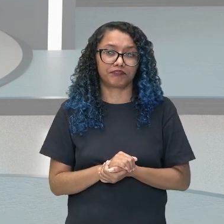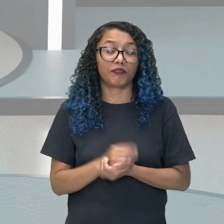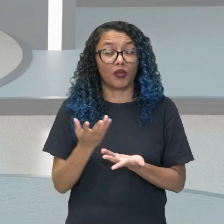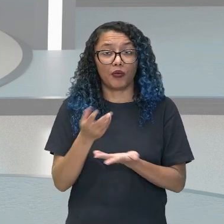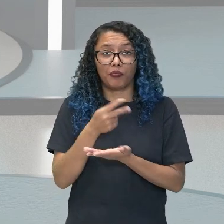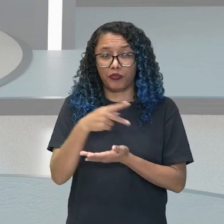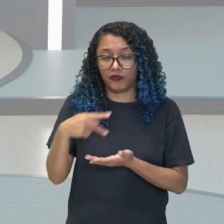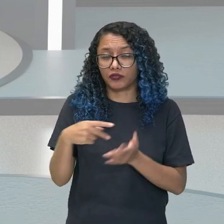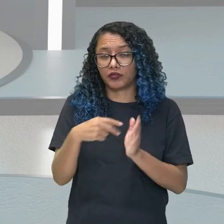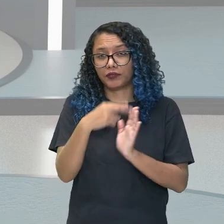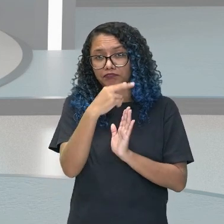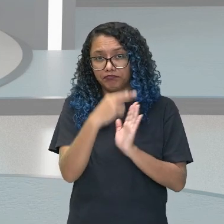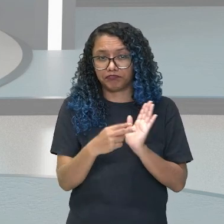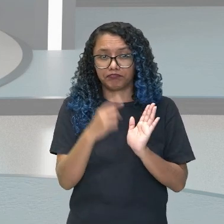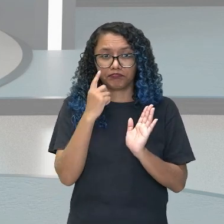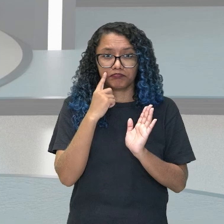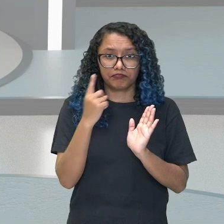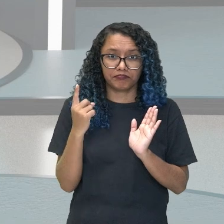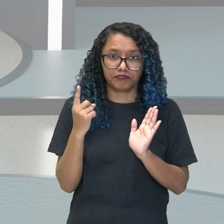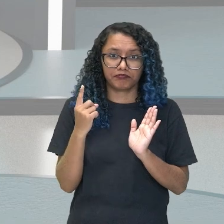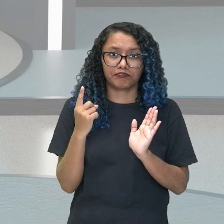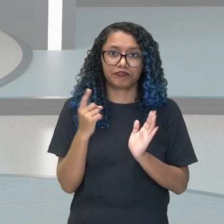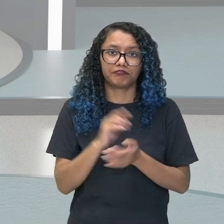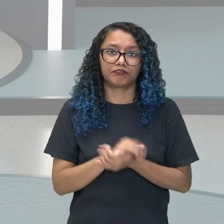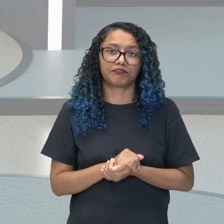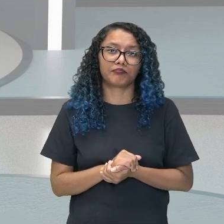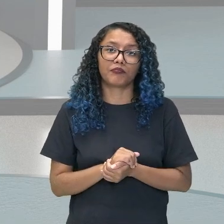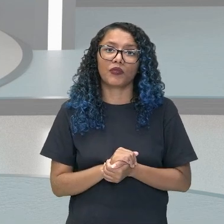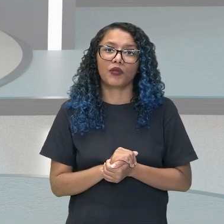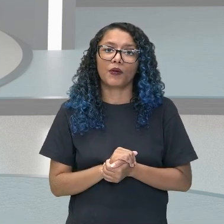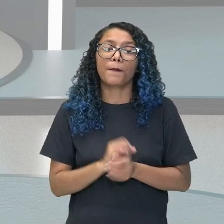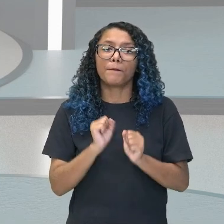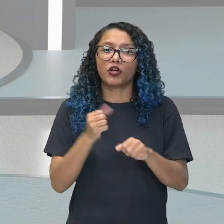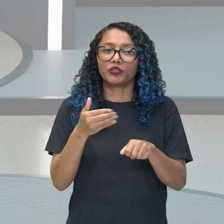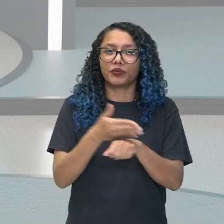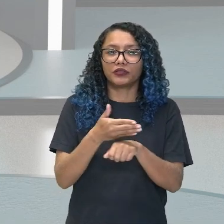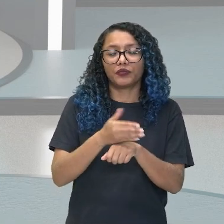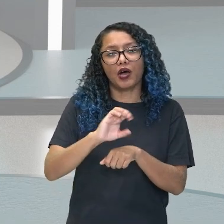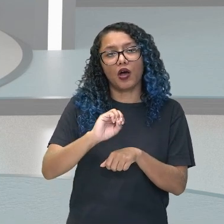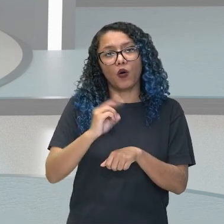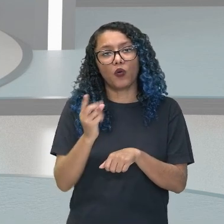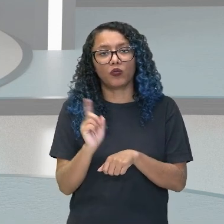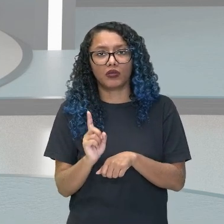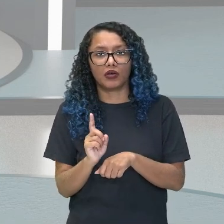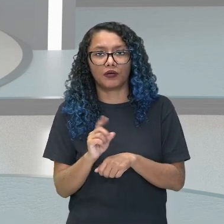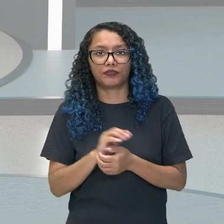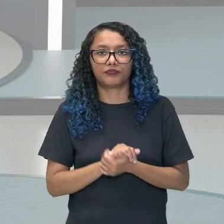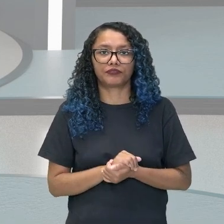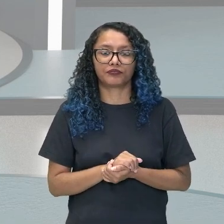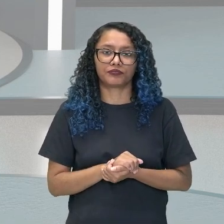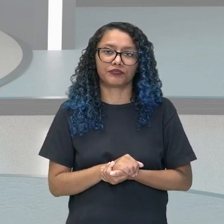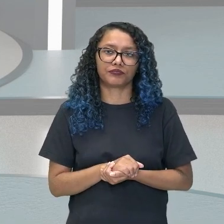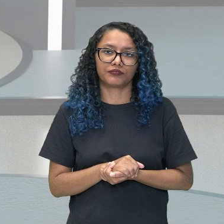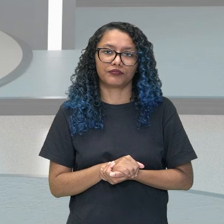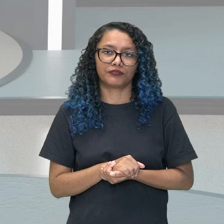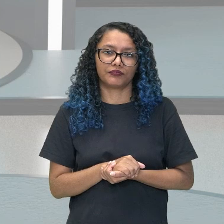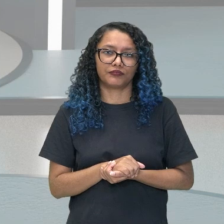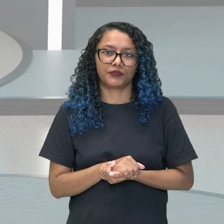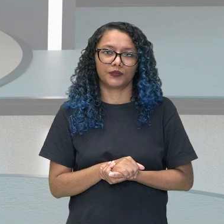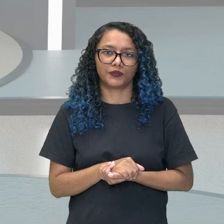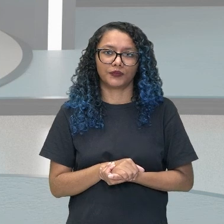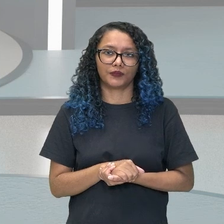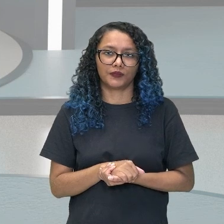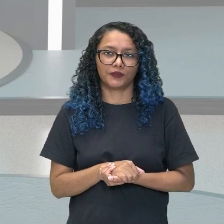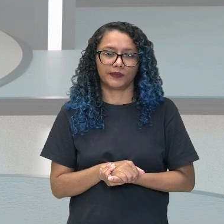O ser testigo, o sea, testemunia. No conoce toda la historia, pero va narrando